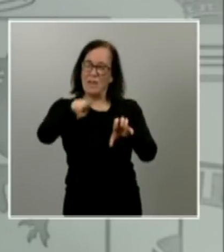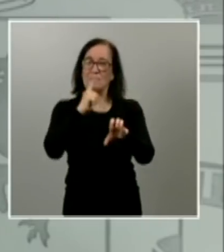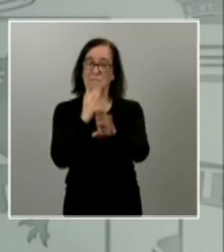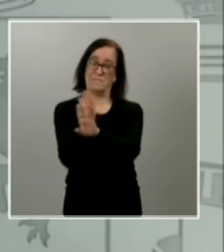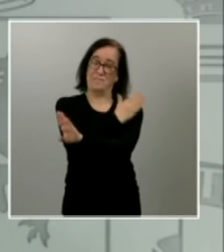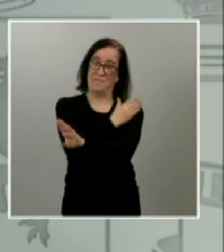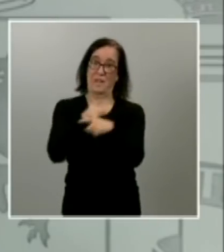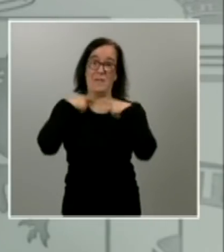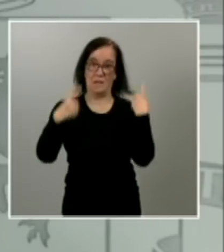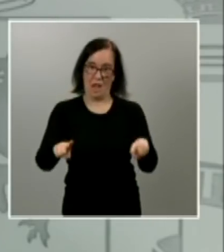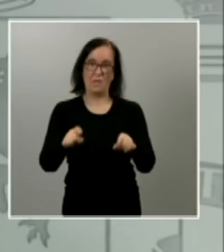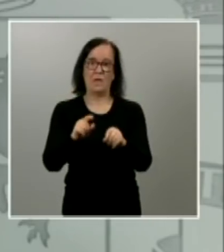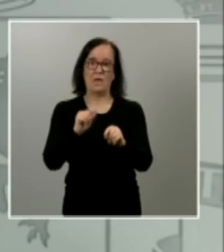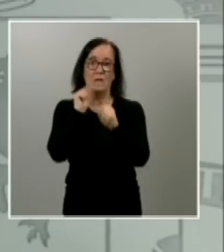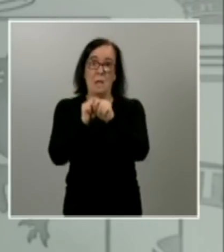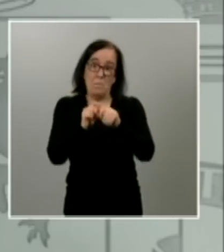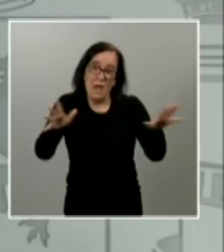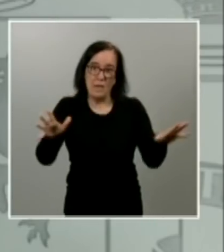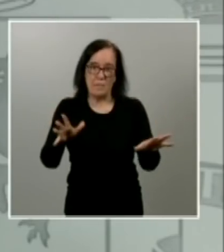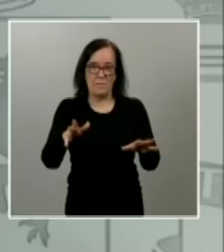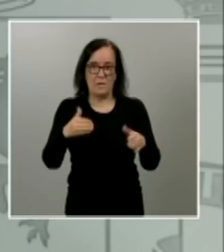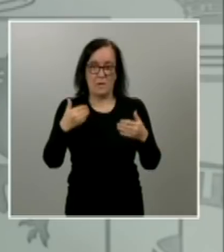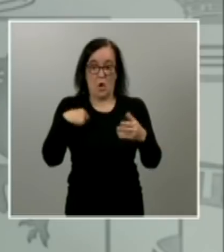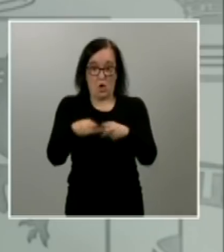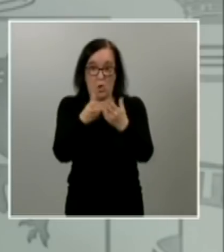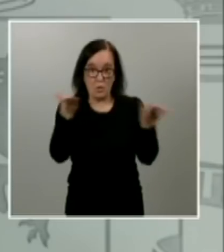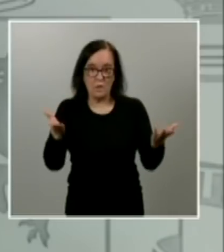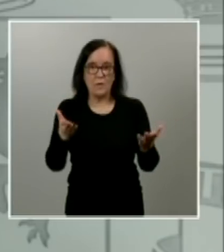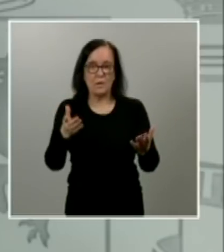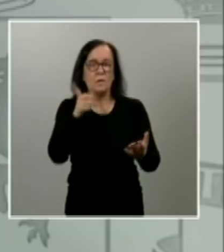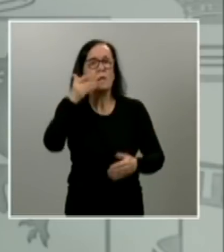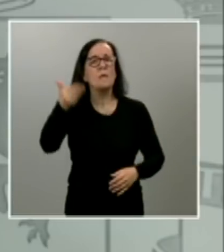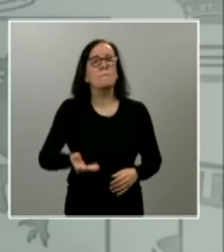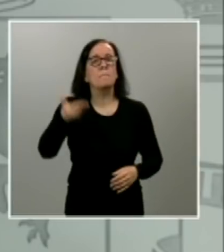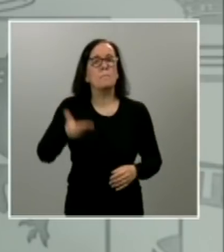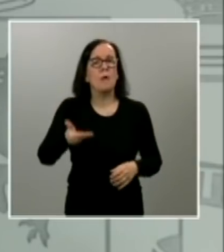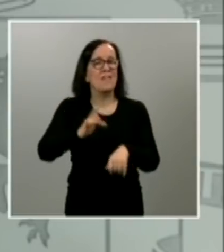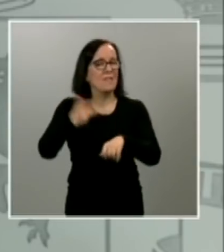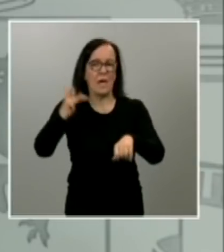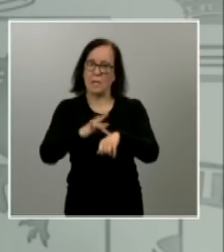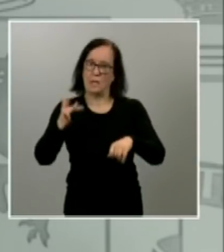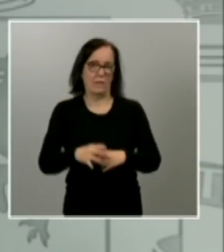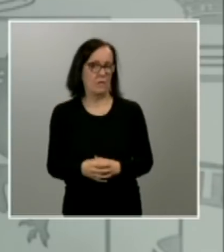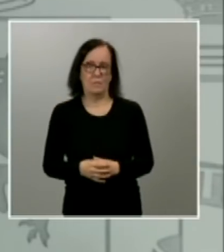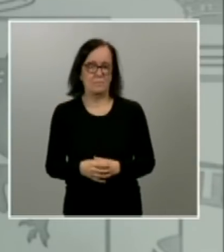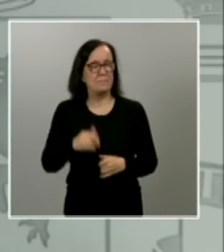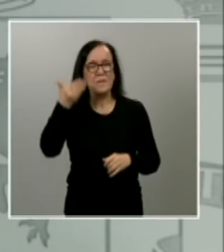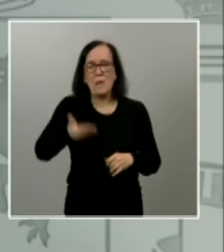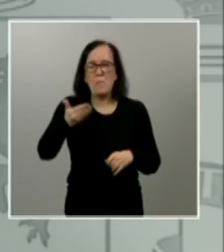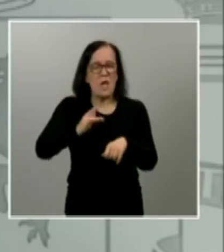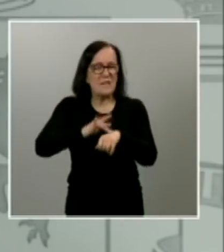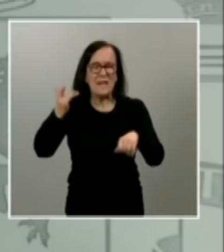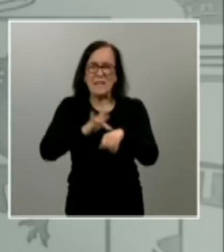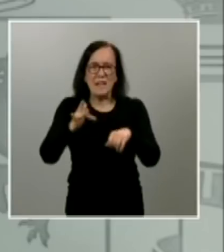pandemia que estamos sufriendo en primera persona y como sociedad es la importancia de la digitalización la importancia de la digitalización para